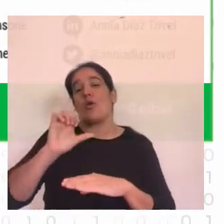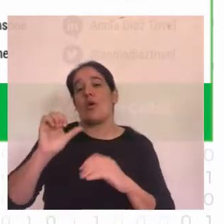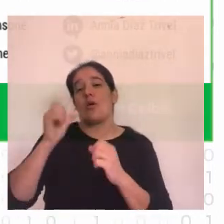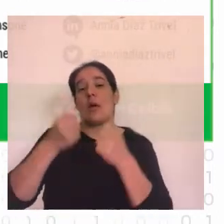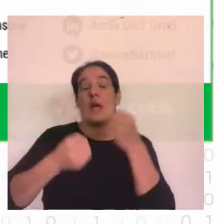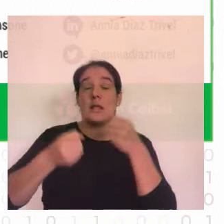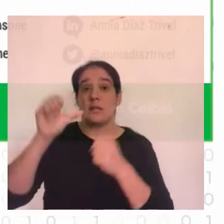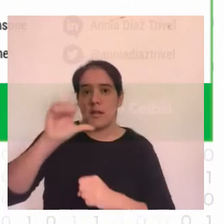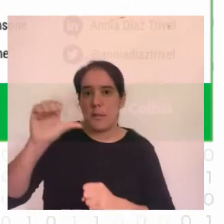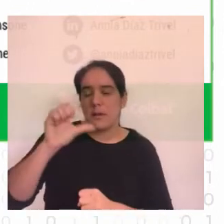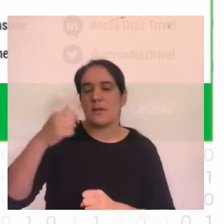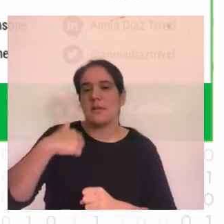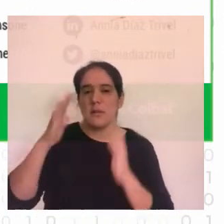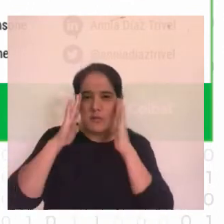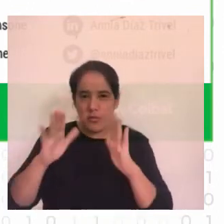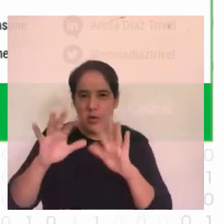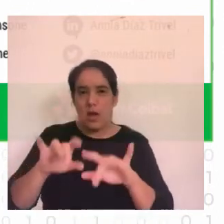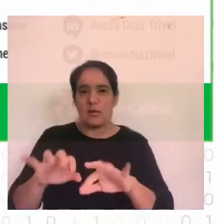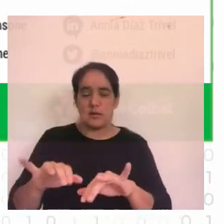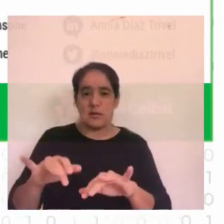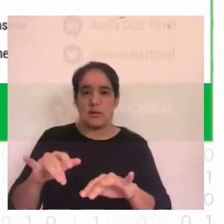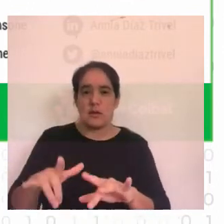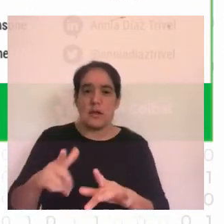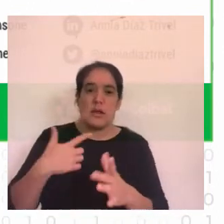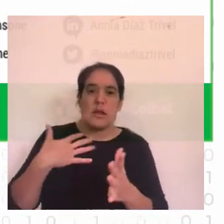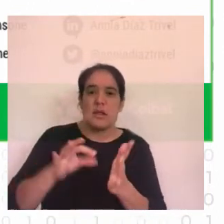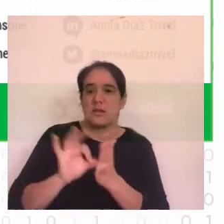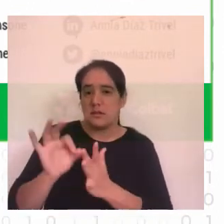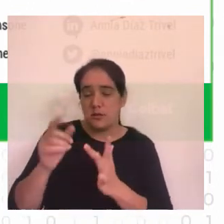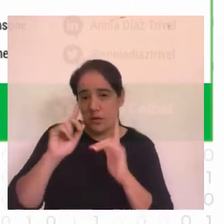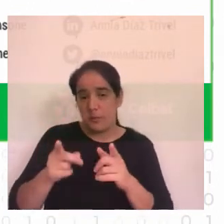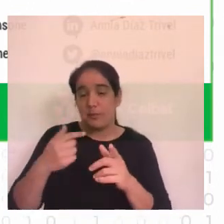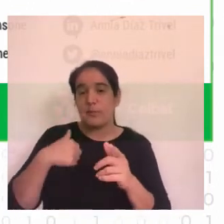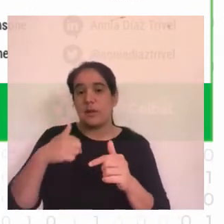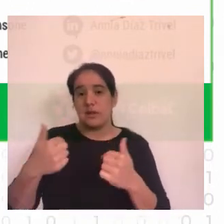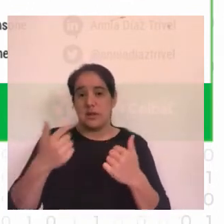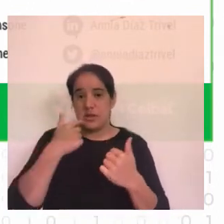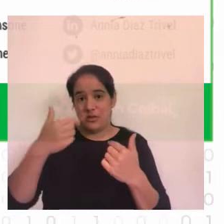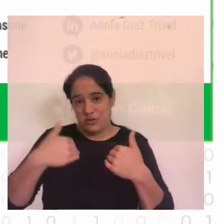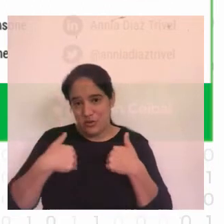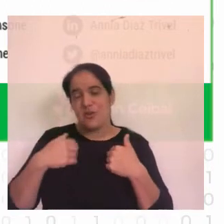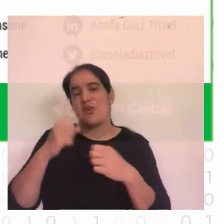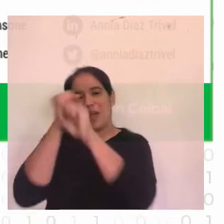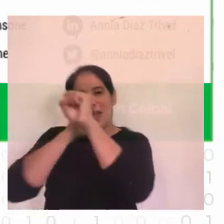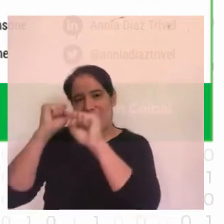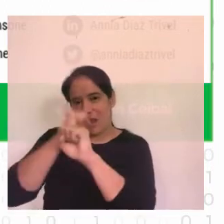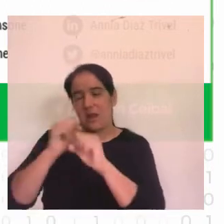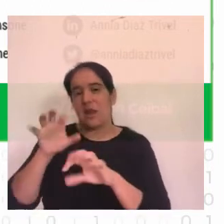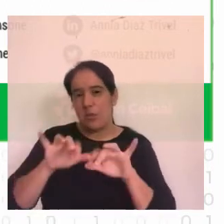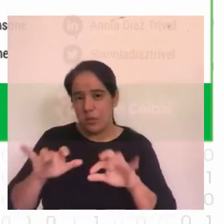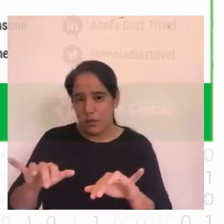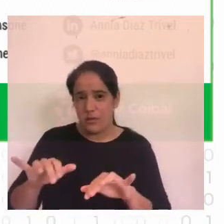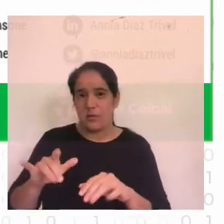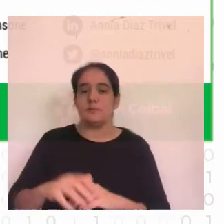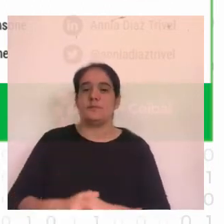enfocado en la experiencia de usuario como UX researcher y bueno quien les habla ingeniera en computación con experiencia en desarrollo de